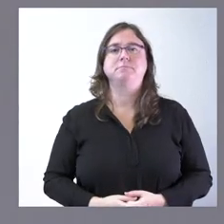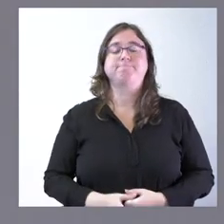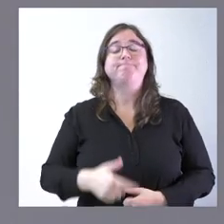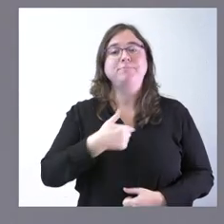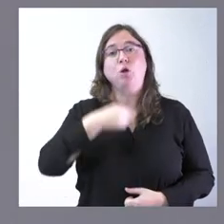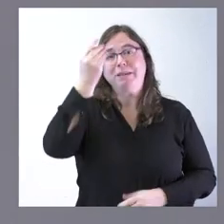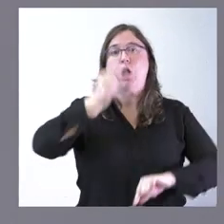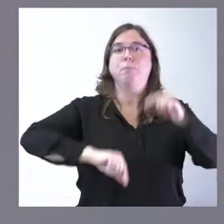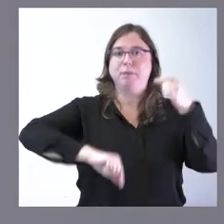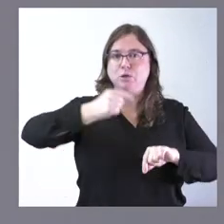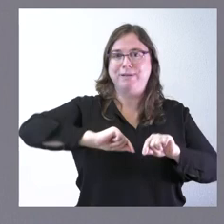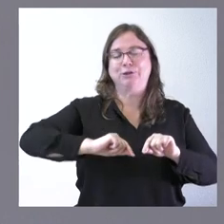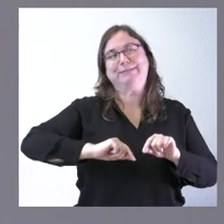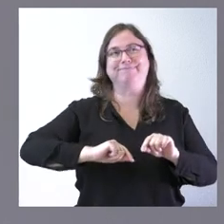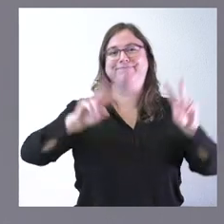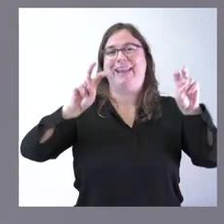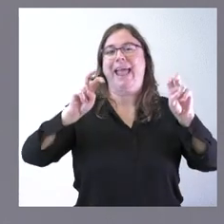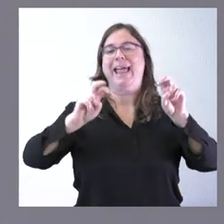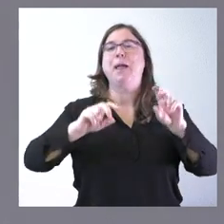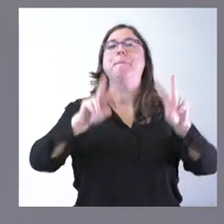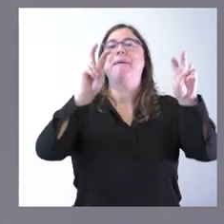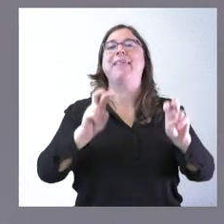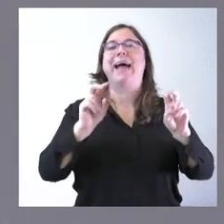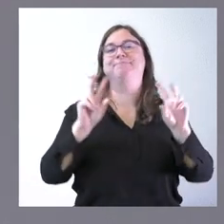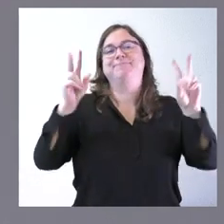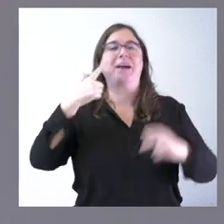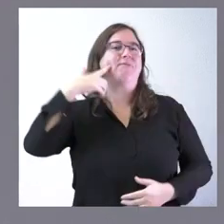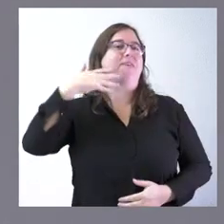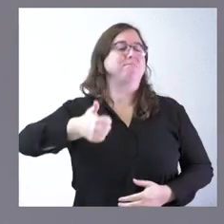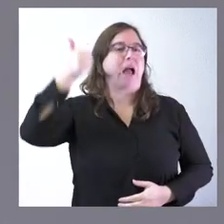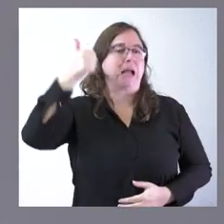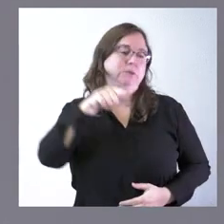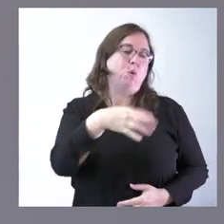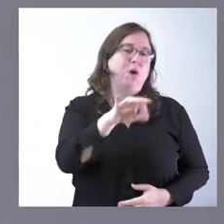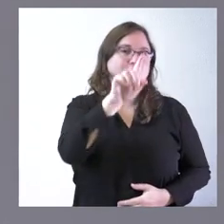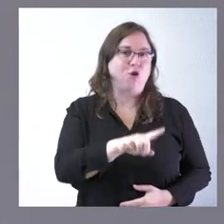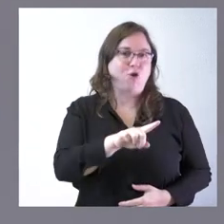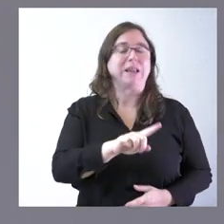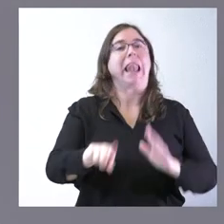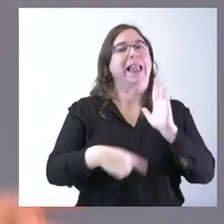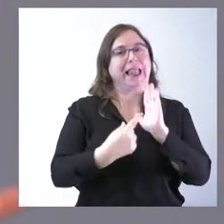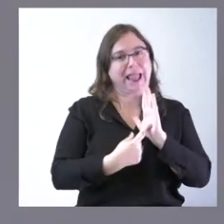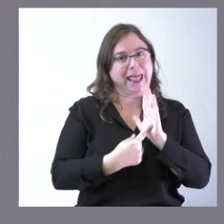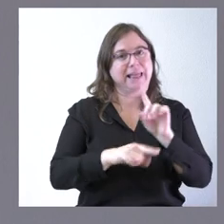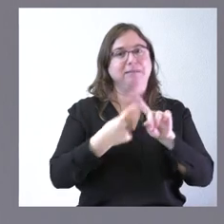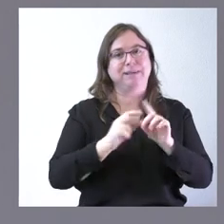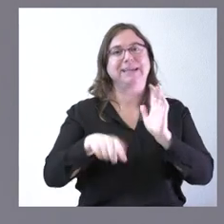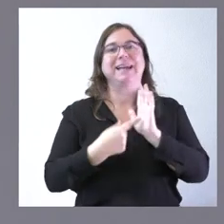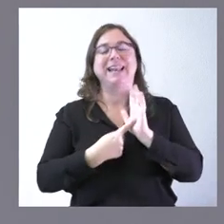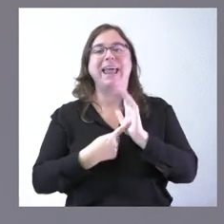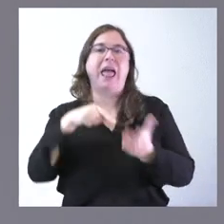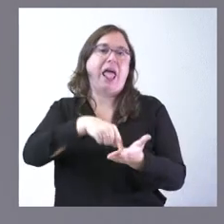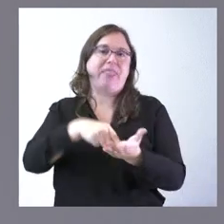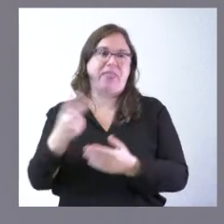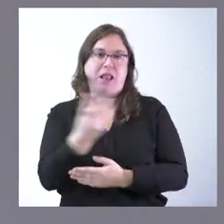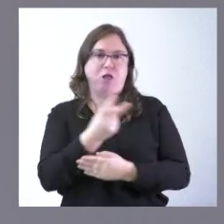que el presupuesto tiene muchas medidas estrellas no solamente el presupuesto sino la ley que le acompaña y la otra ley tributaria que estamos